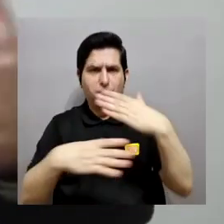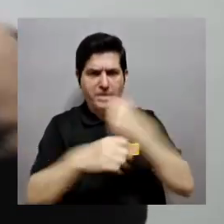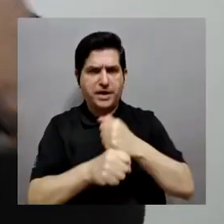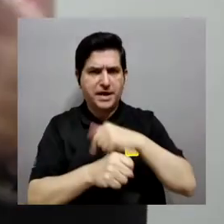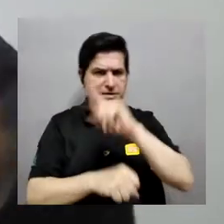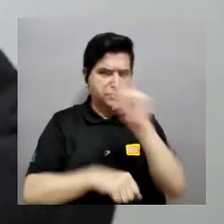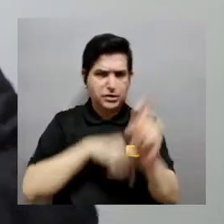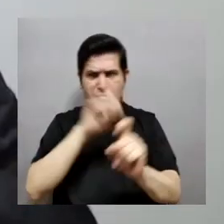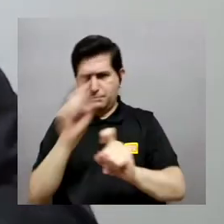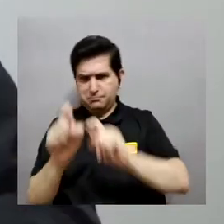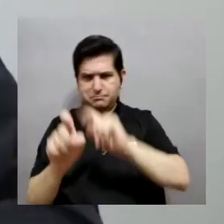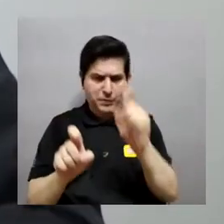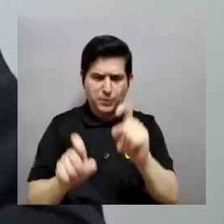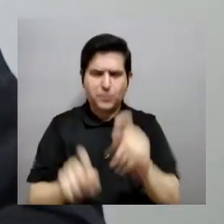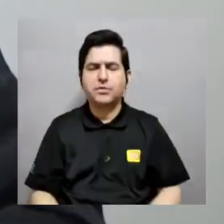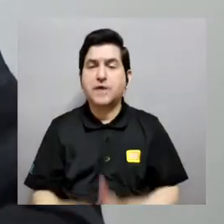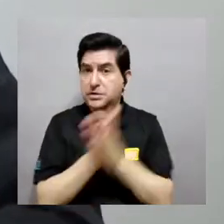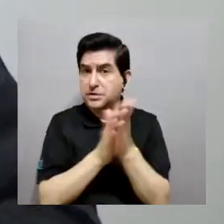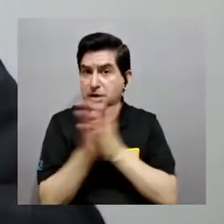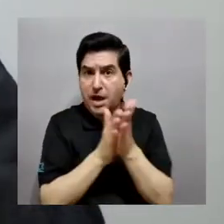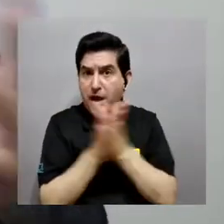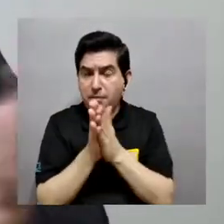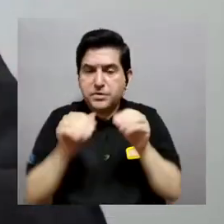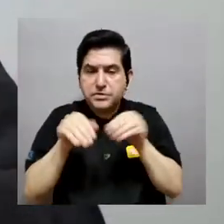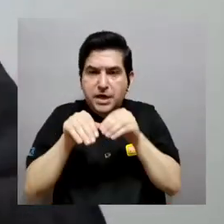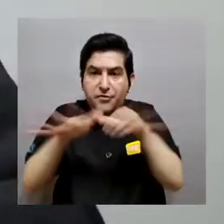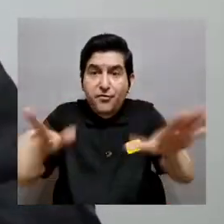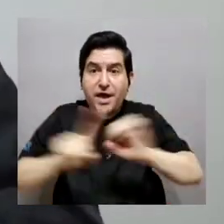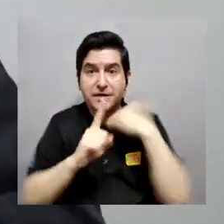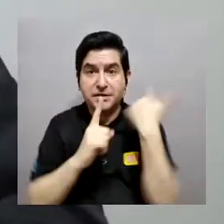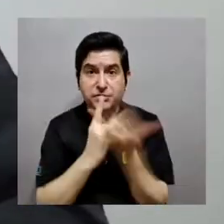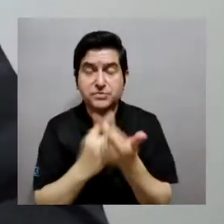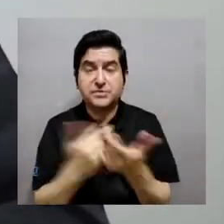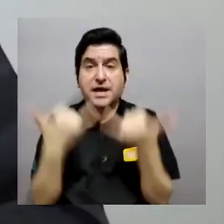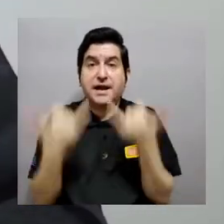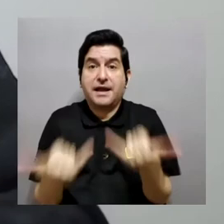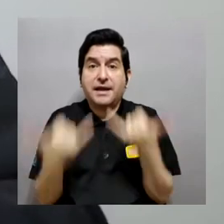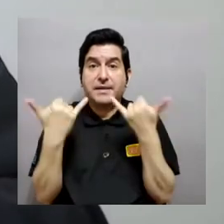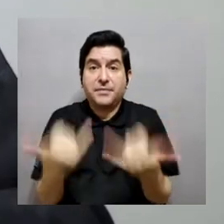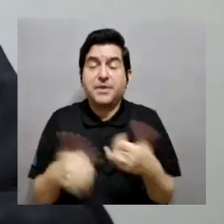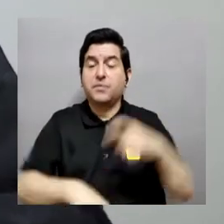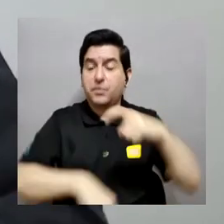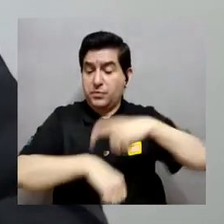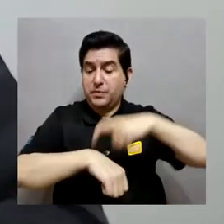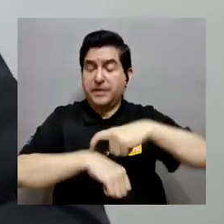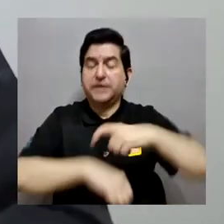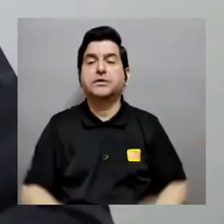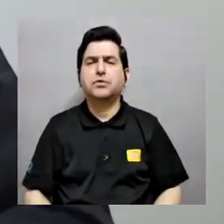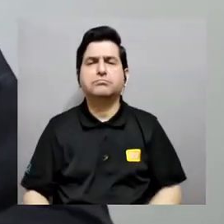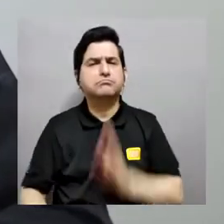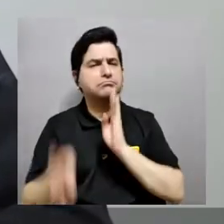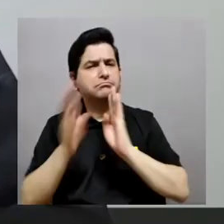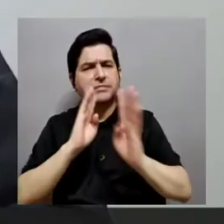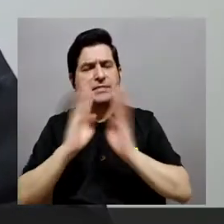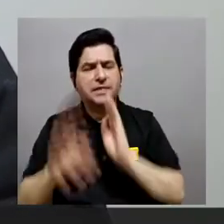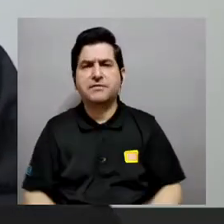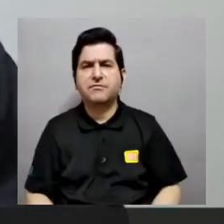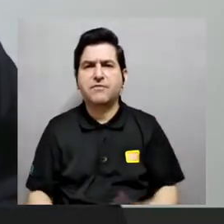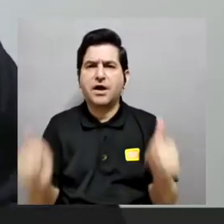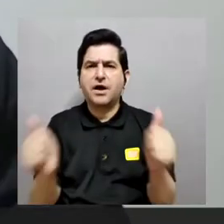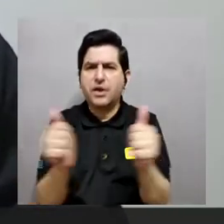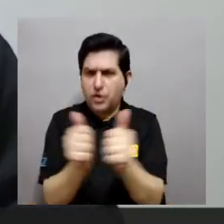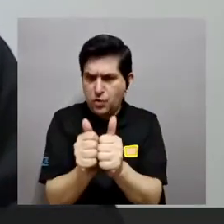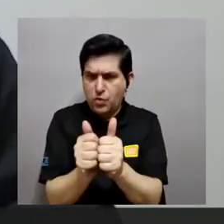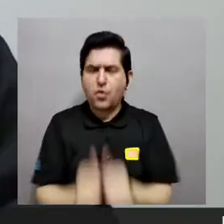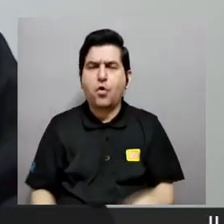darles más chance a ustedes de efectuar sus consultas y aprovechar las redes sociales en las que estamos en vivo en